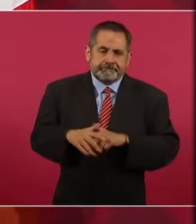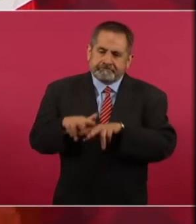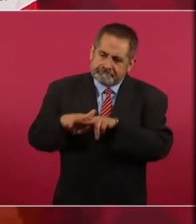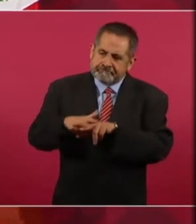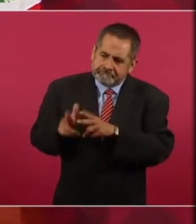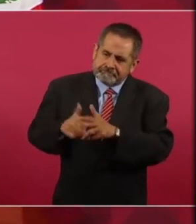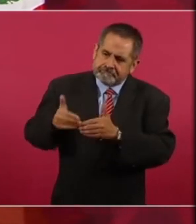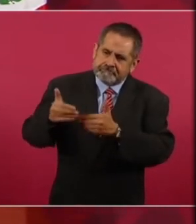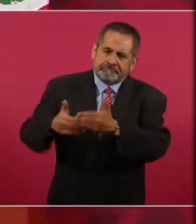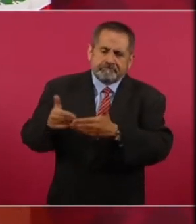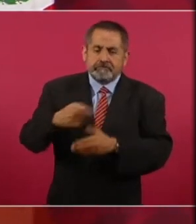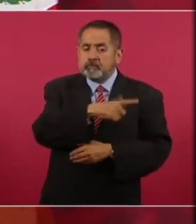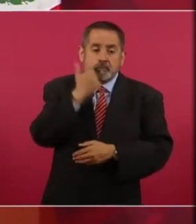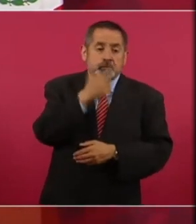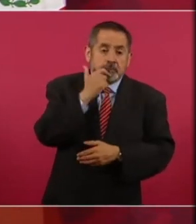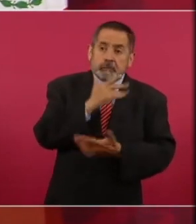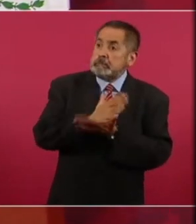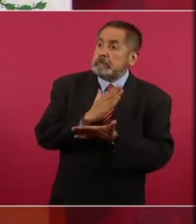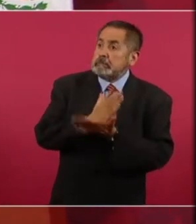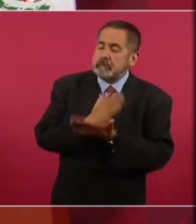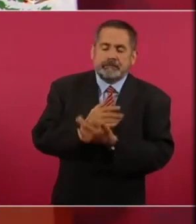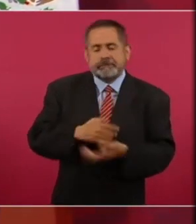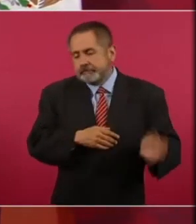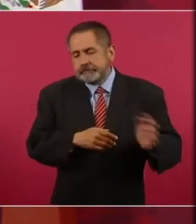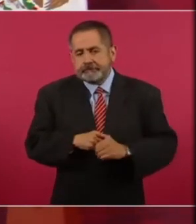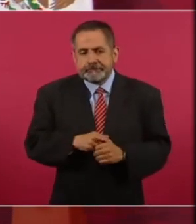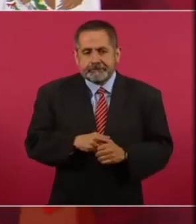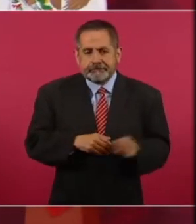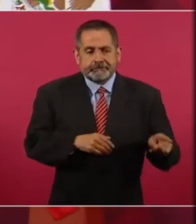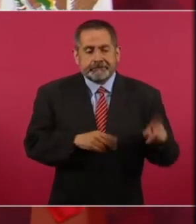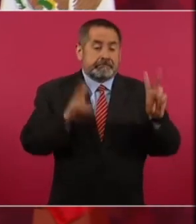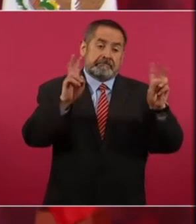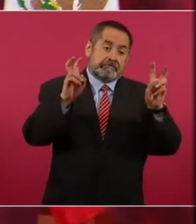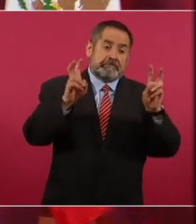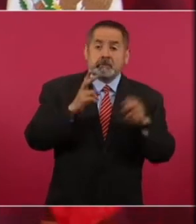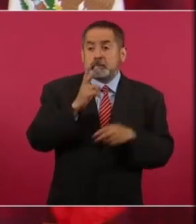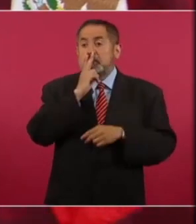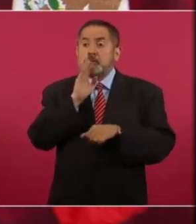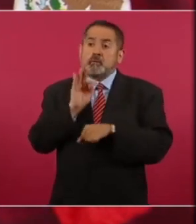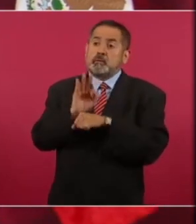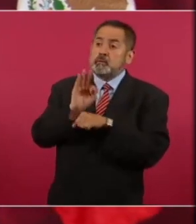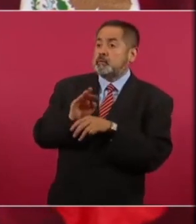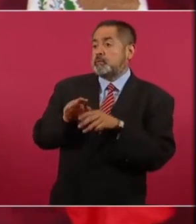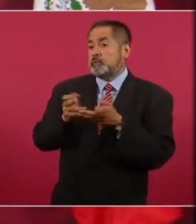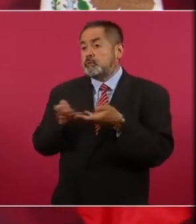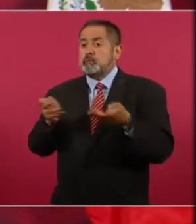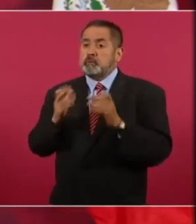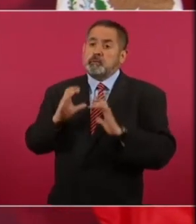se lleve a cabo la obra son pseudoambientalistas